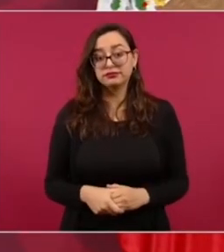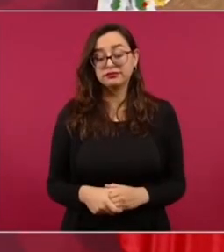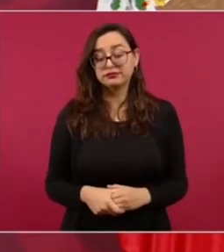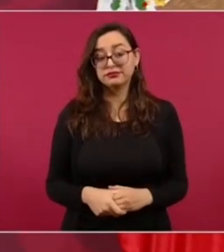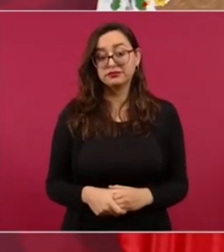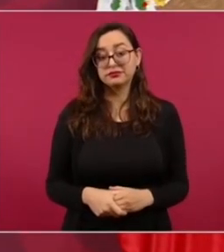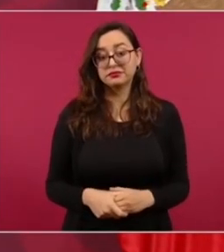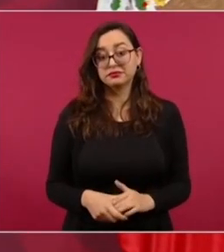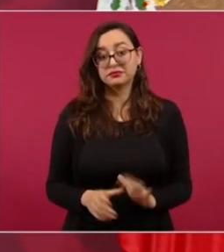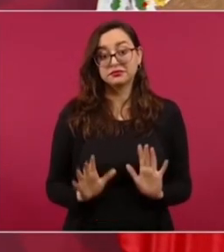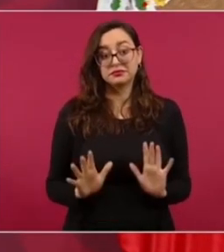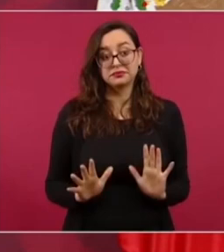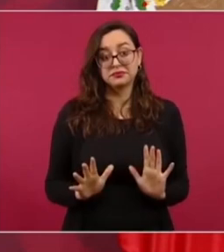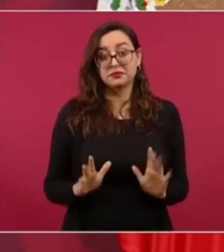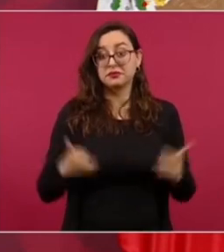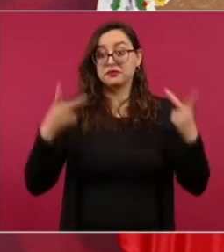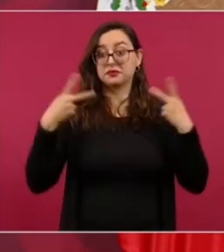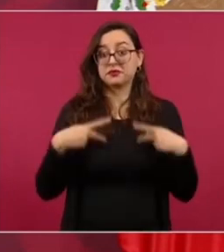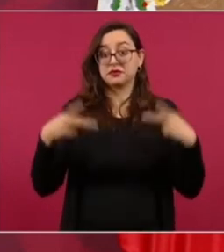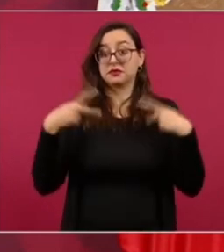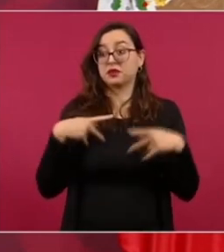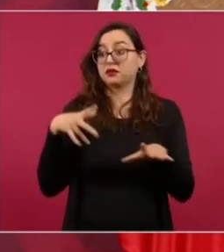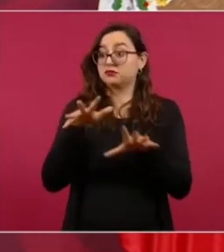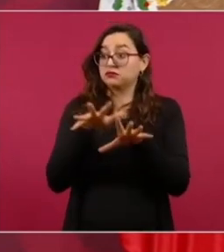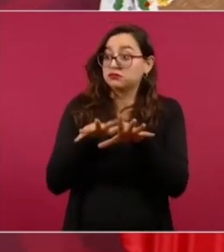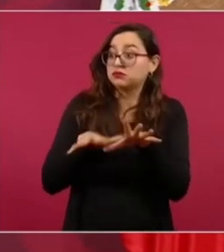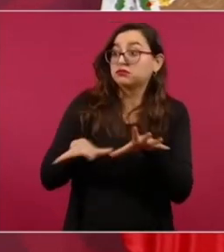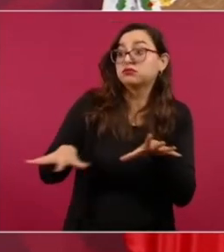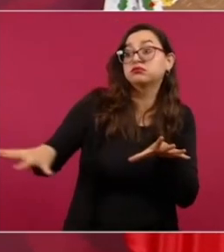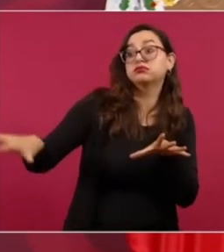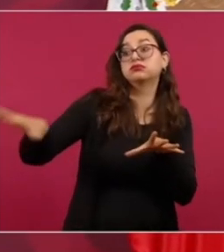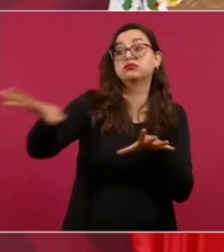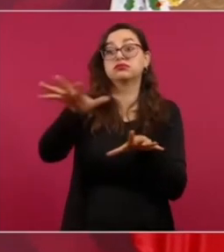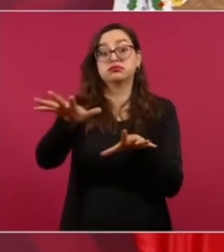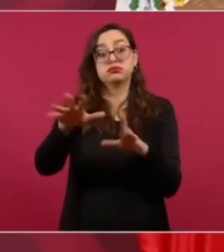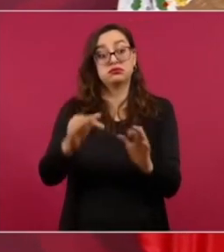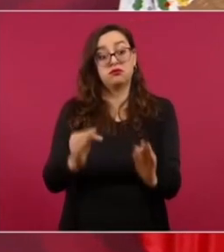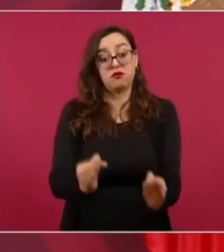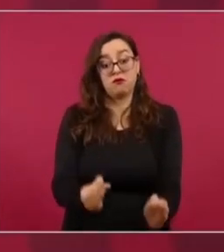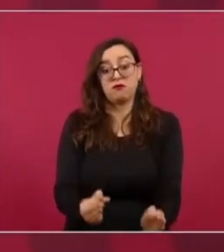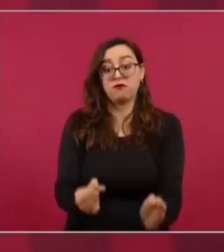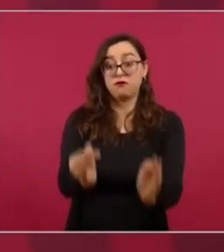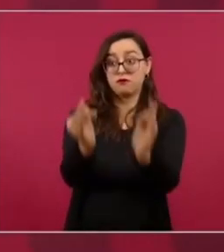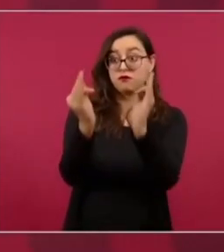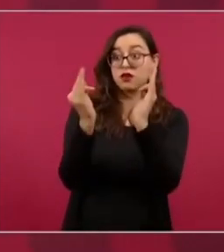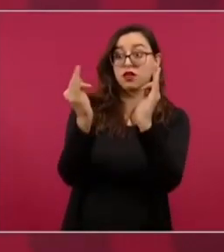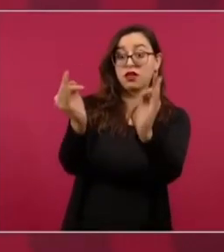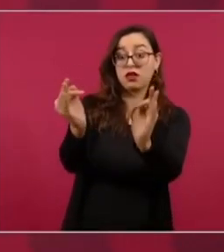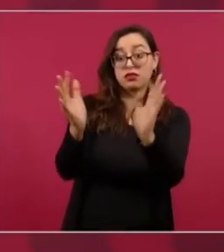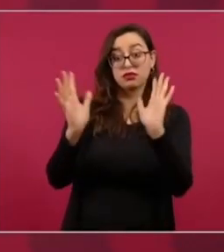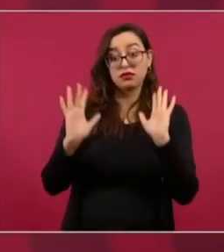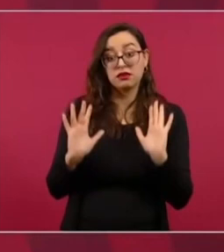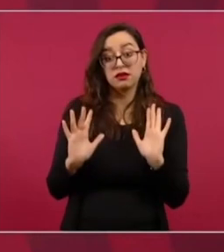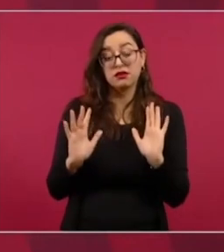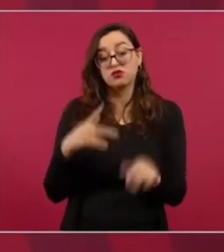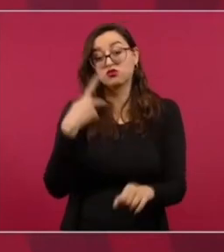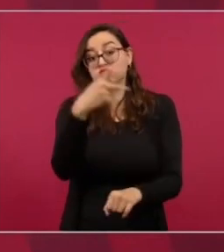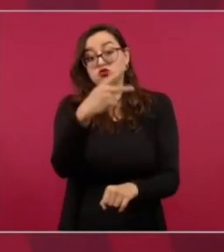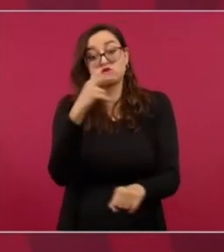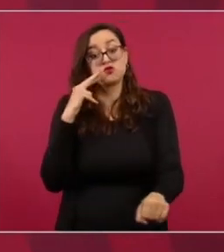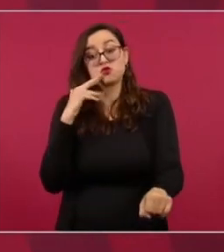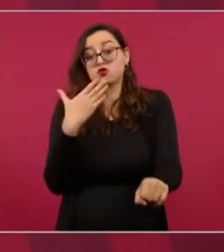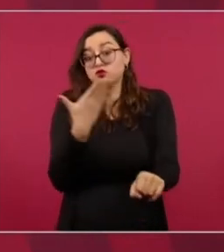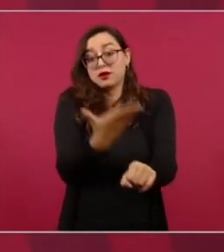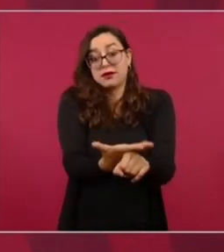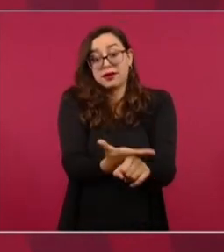ellos tienen nada más que hacerse cargo de sus actos